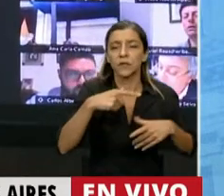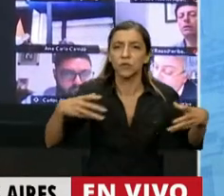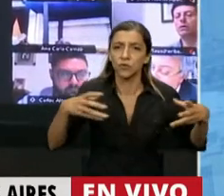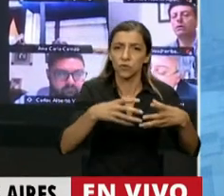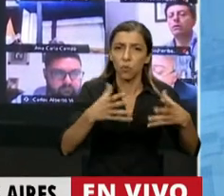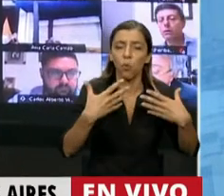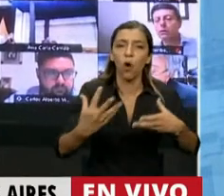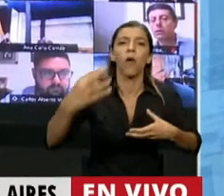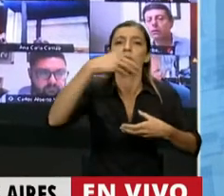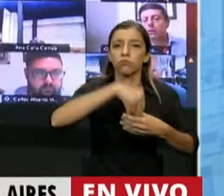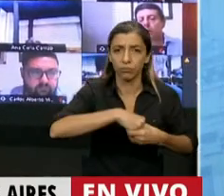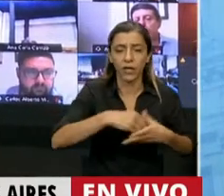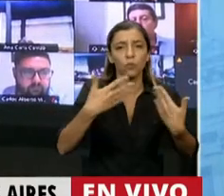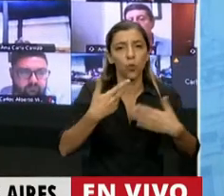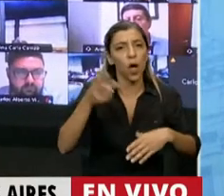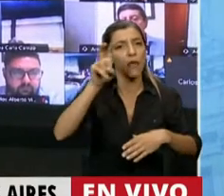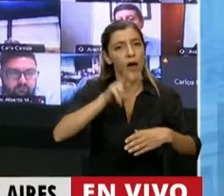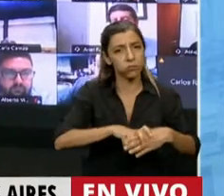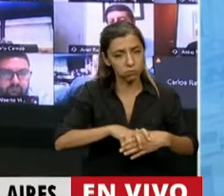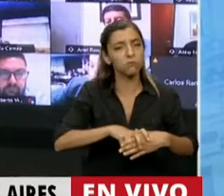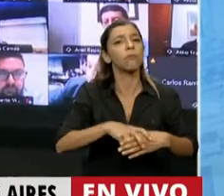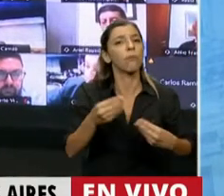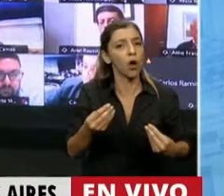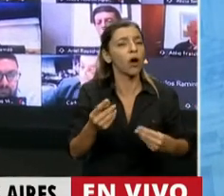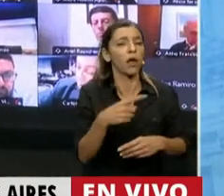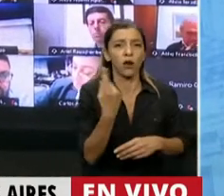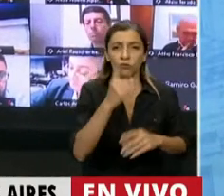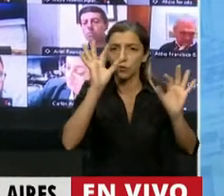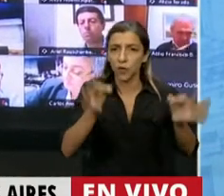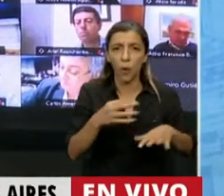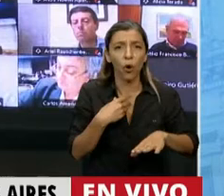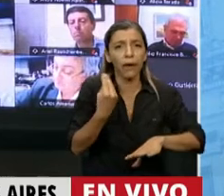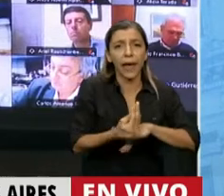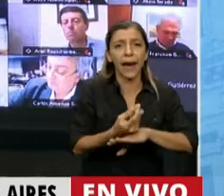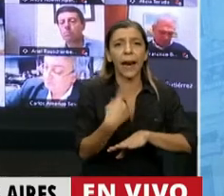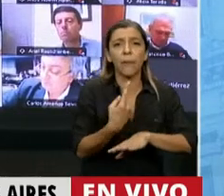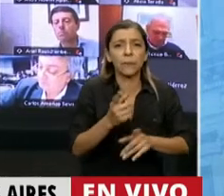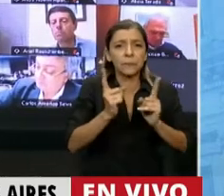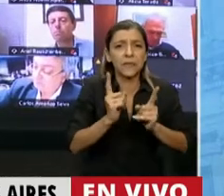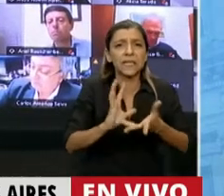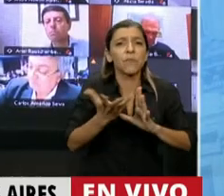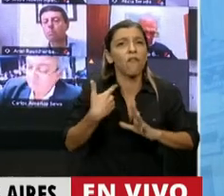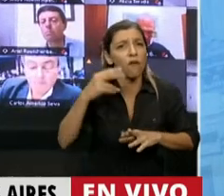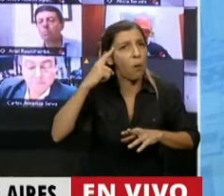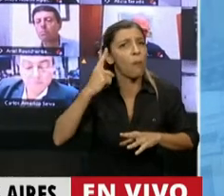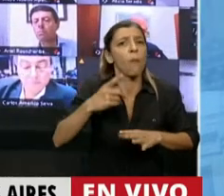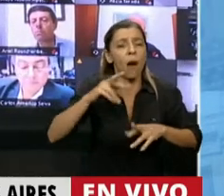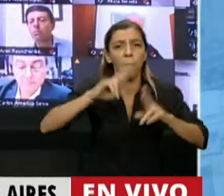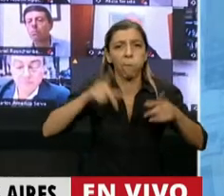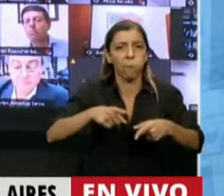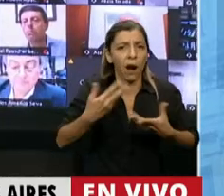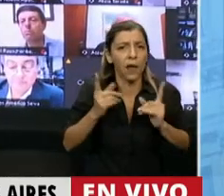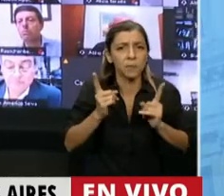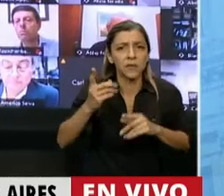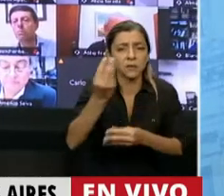pasemos por las bancas que conseguimos, porque todos defendemos un mismo programa, una cosa muy importante, porque acá hay